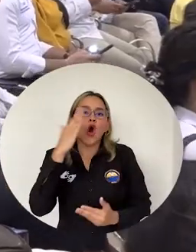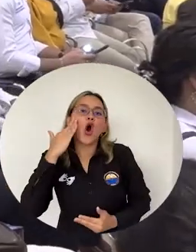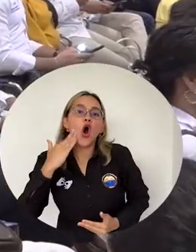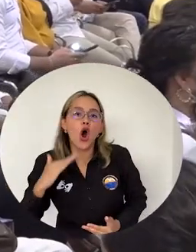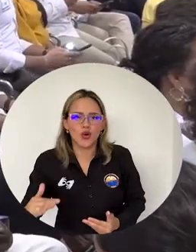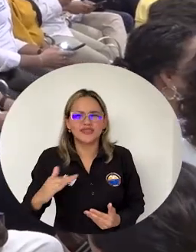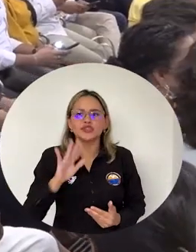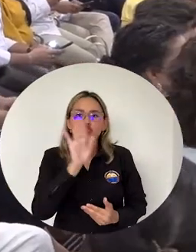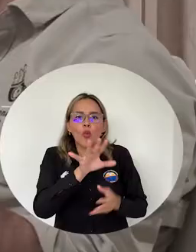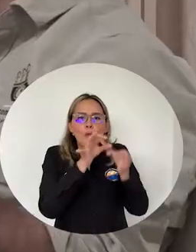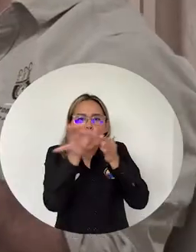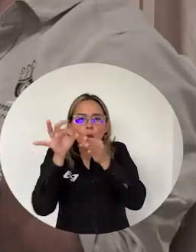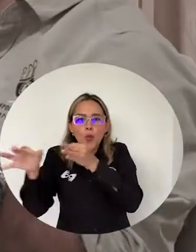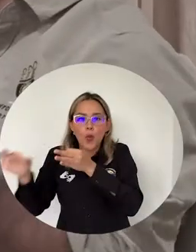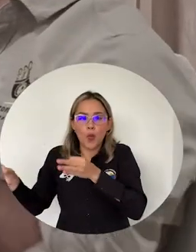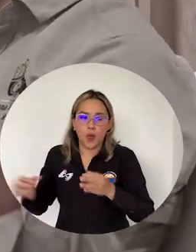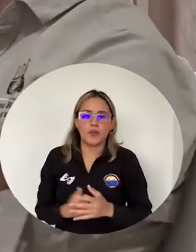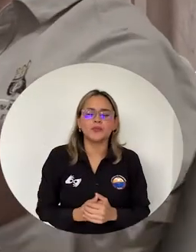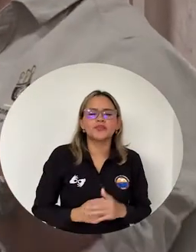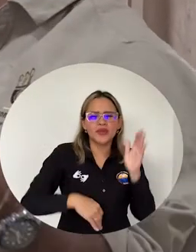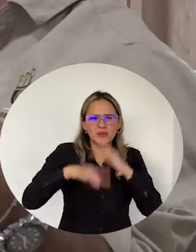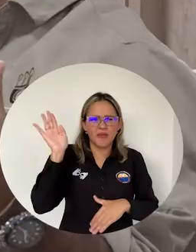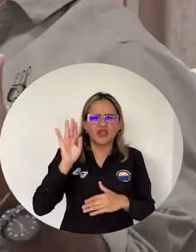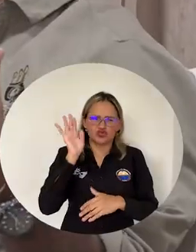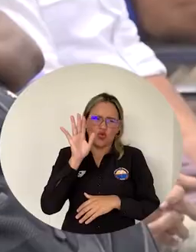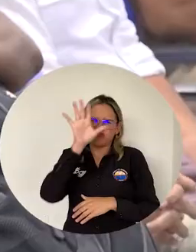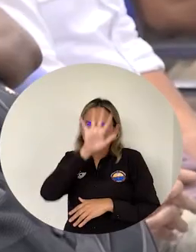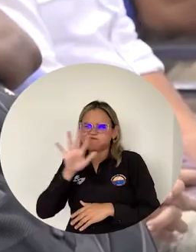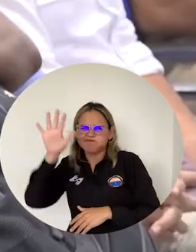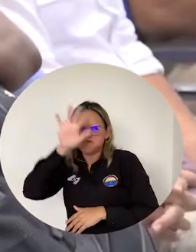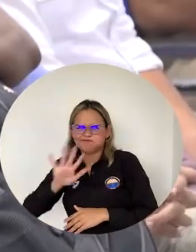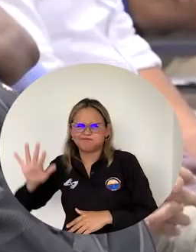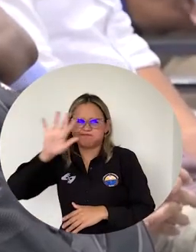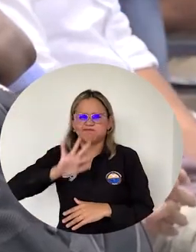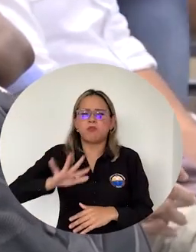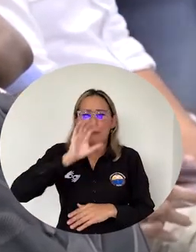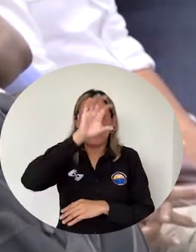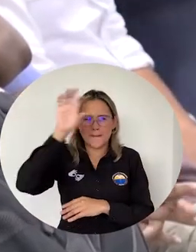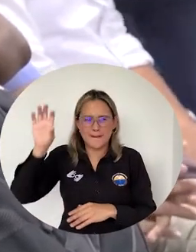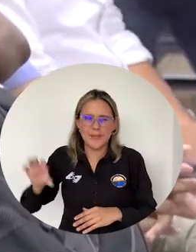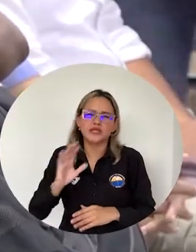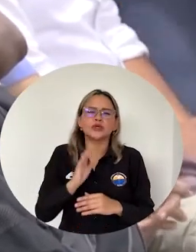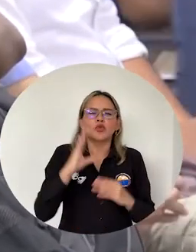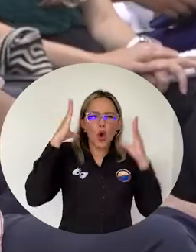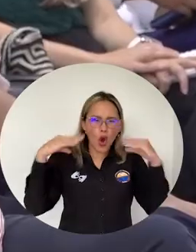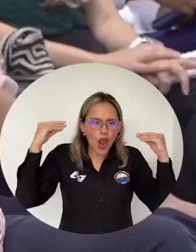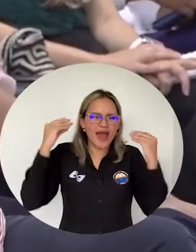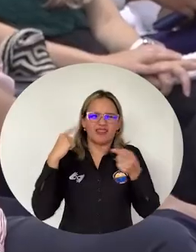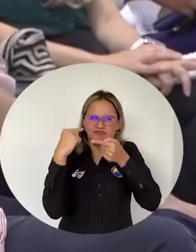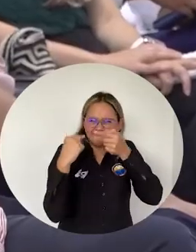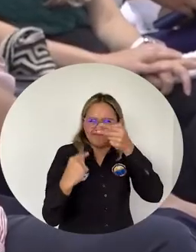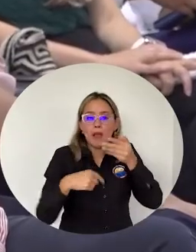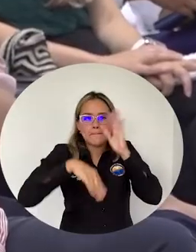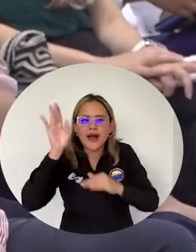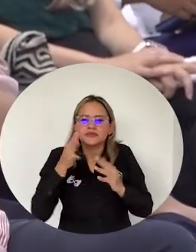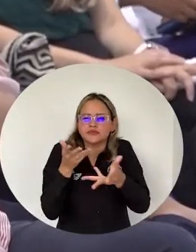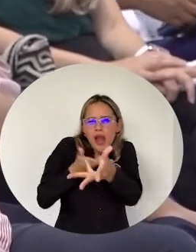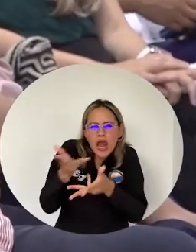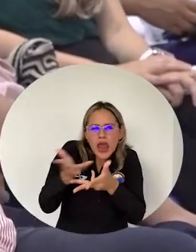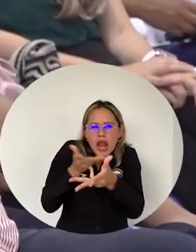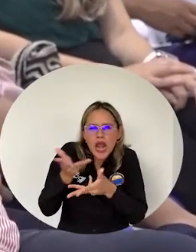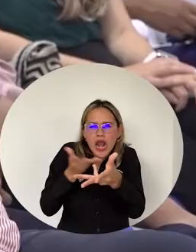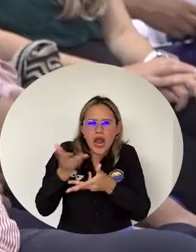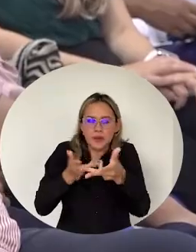rurales Liderado por la Embajada del Reino de los Países Bajos Y la Organización Internacional Holandesa de Cooperación para el Desarrollo